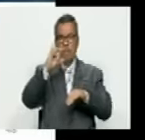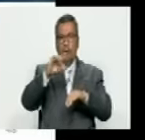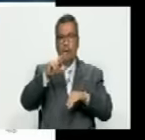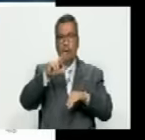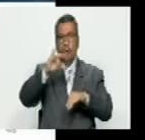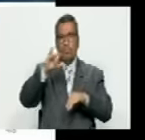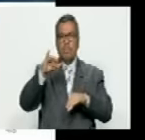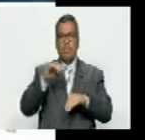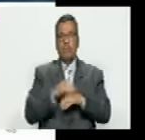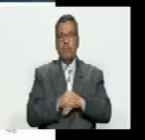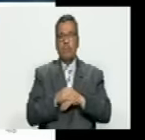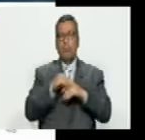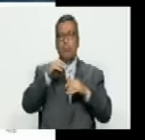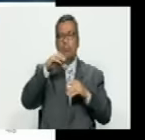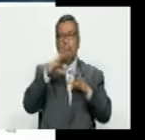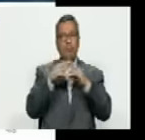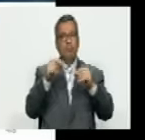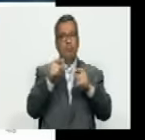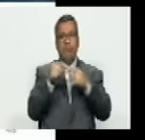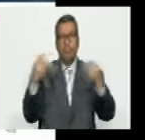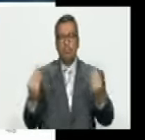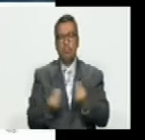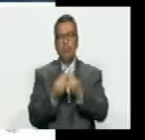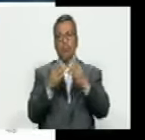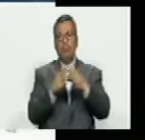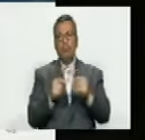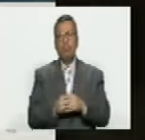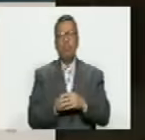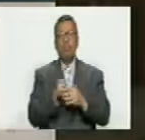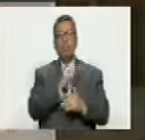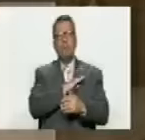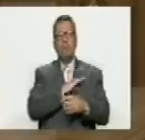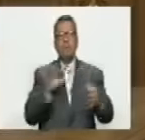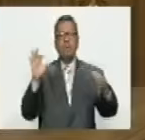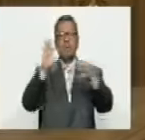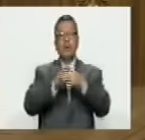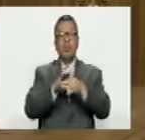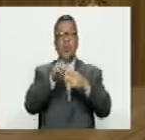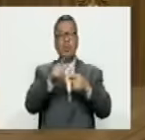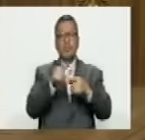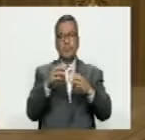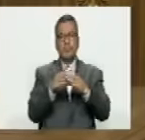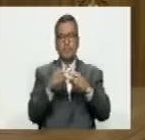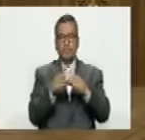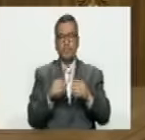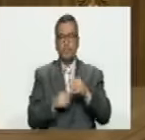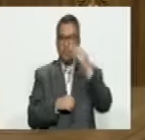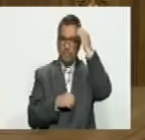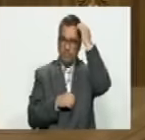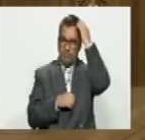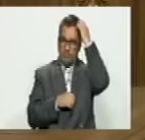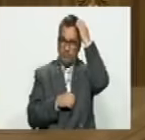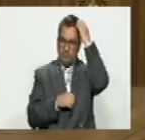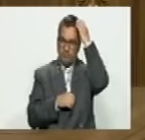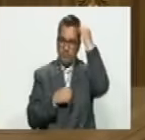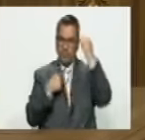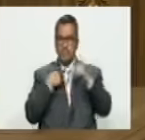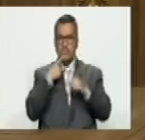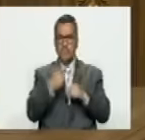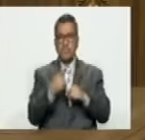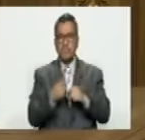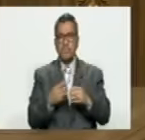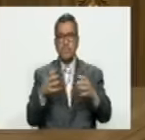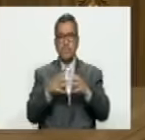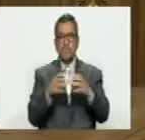Republicano todas estas agencias juntas se coaligaron en un consorcio que dice el